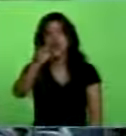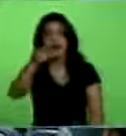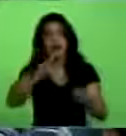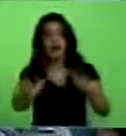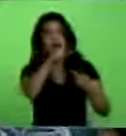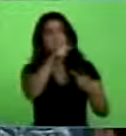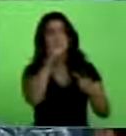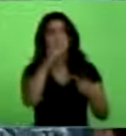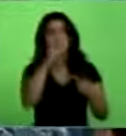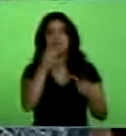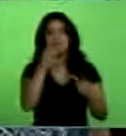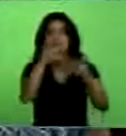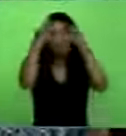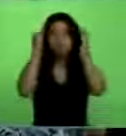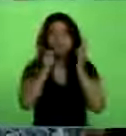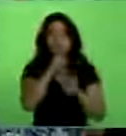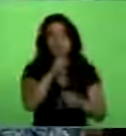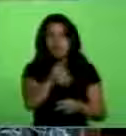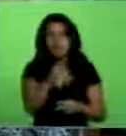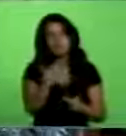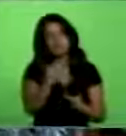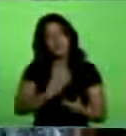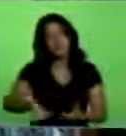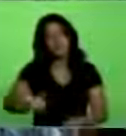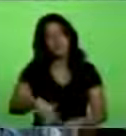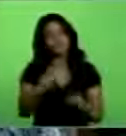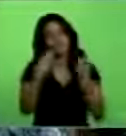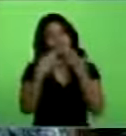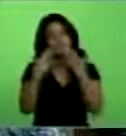Mujica que han hecho posible ese sueño. Muchas gracias, compañeros.